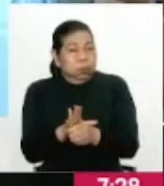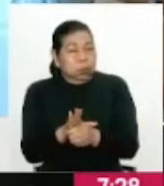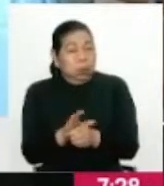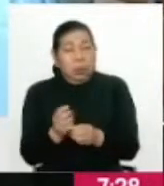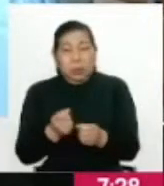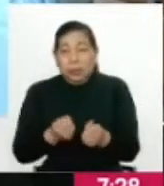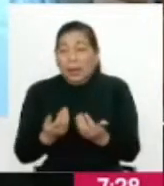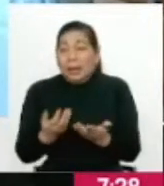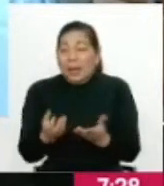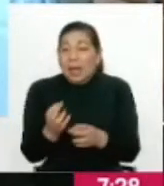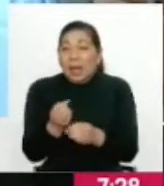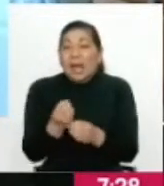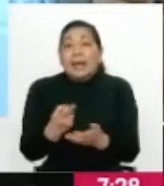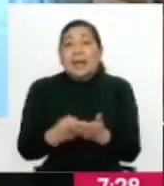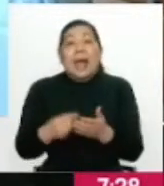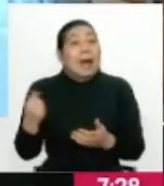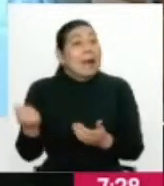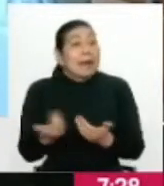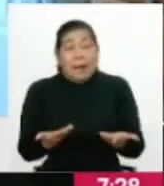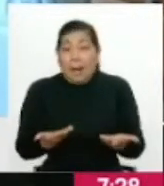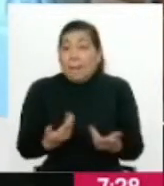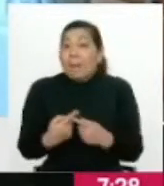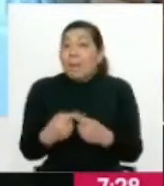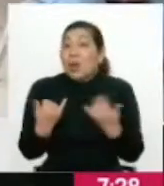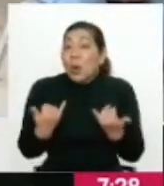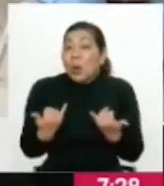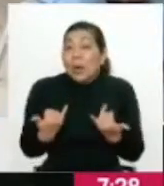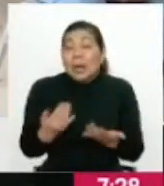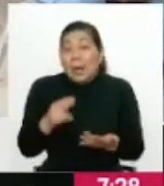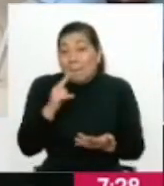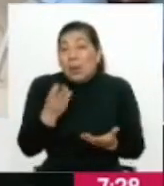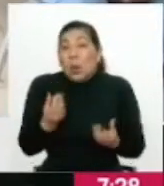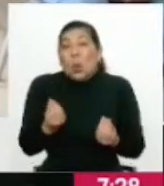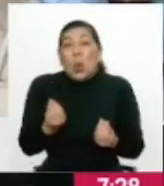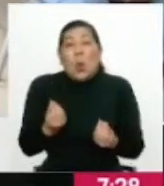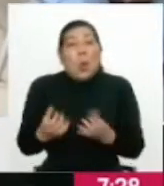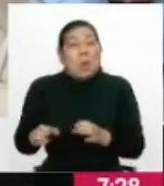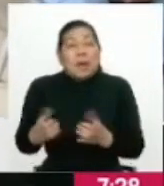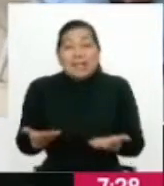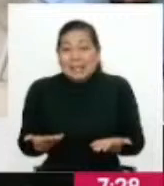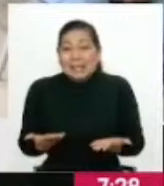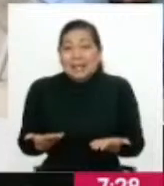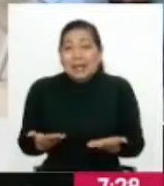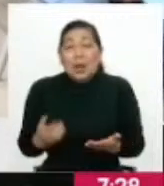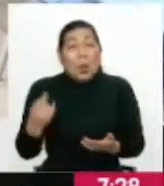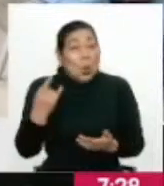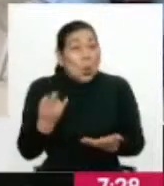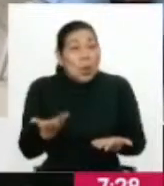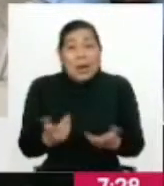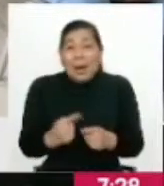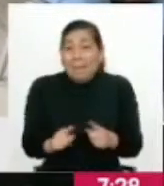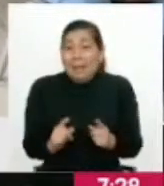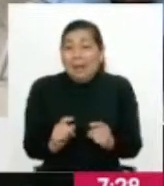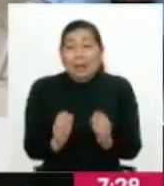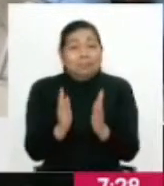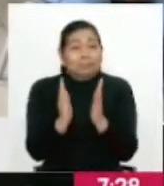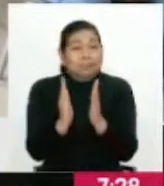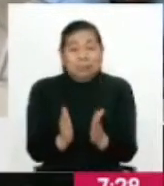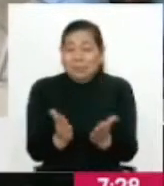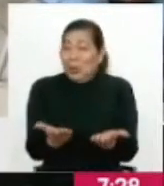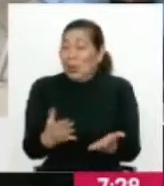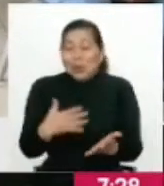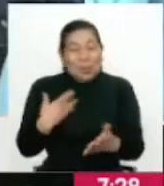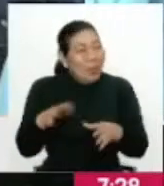dinámica, hay que tomar decisiones dinámicas, pero en este país se toman decisiones de emergencia sanitaria estáticas. Es